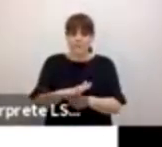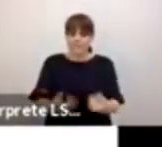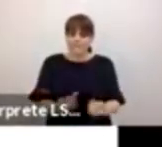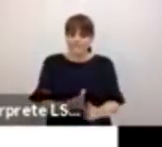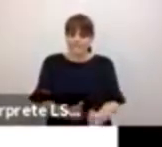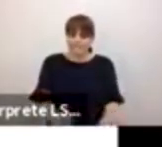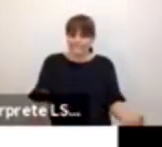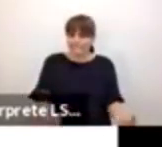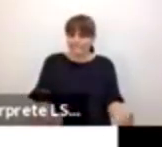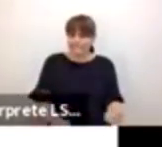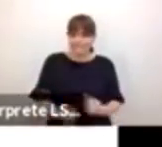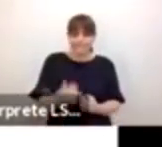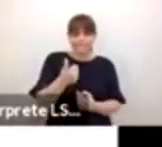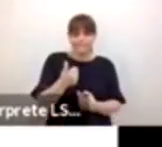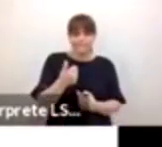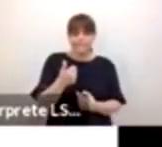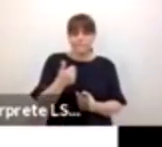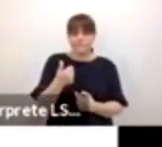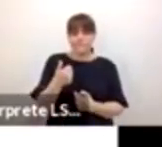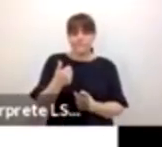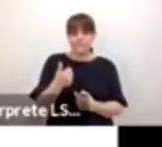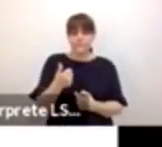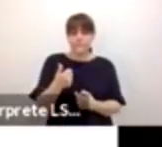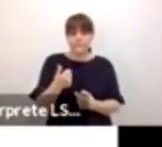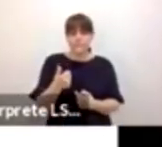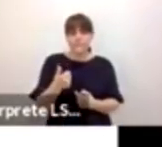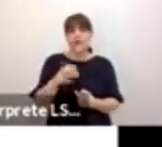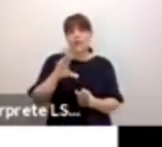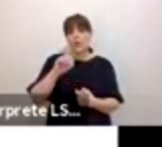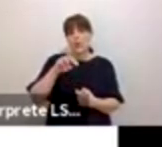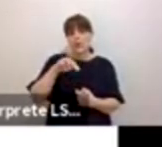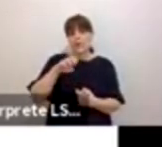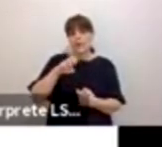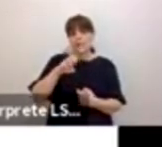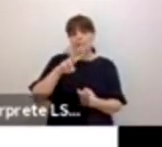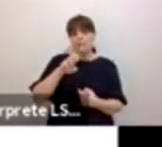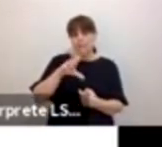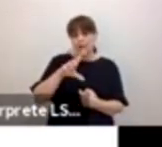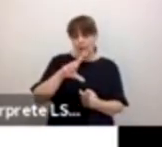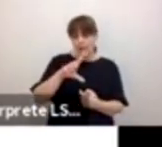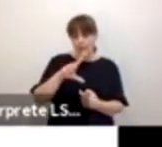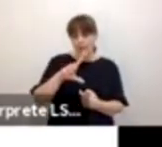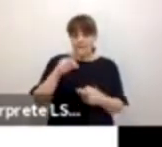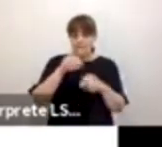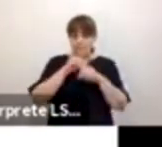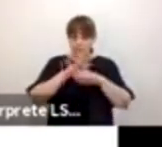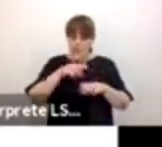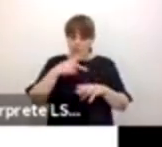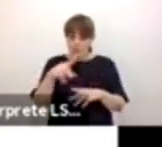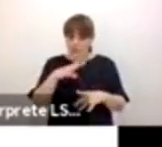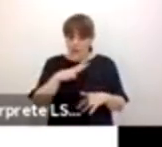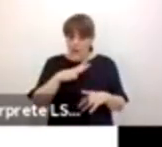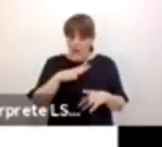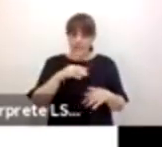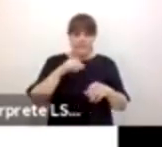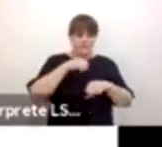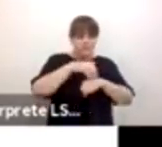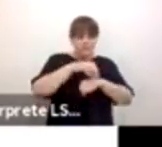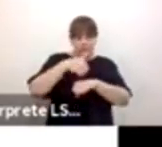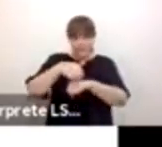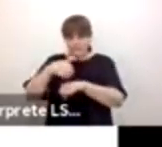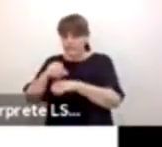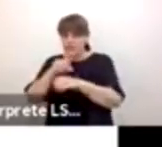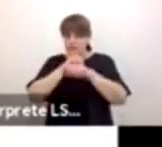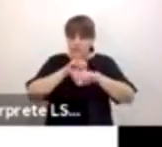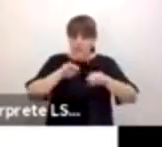índices de Coneval y todo el dato, digamos, en términos de datos que estaba compartiendo